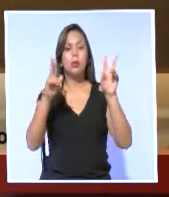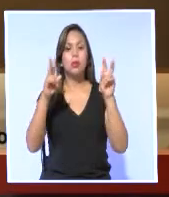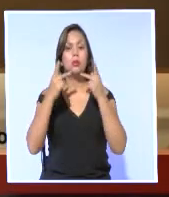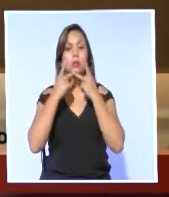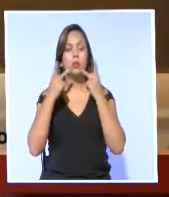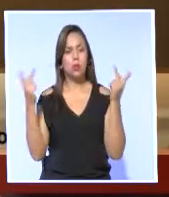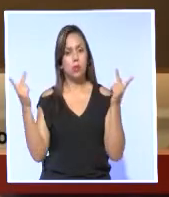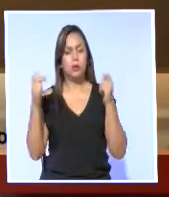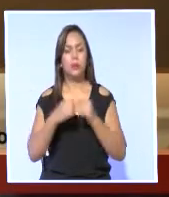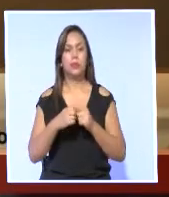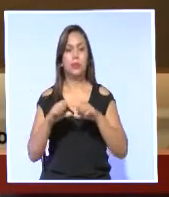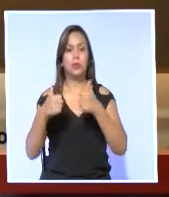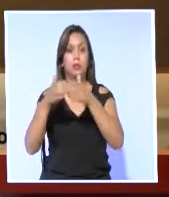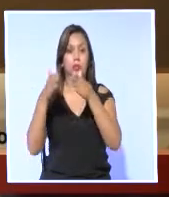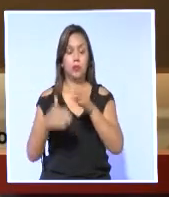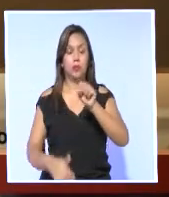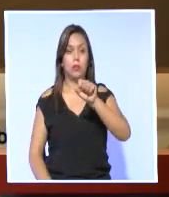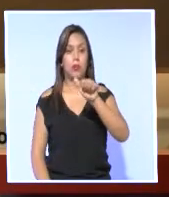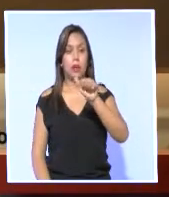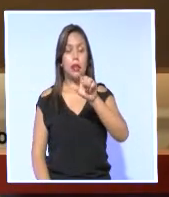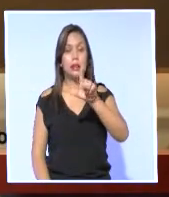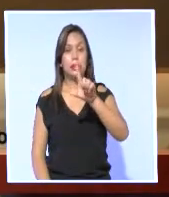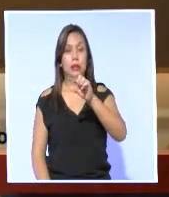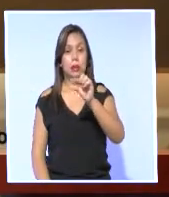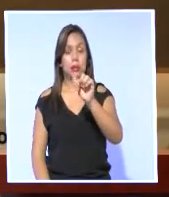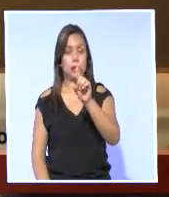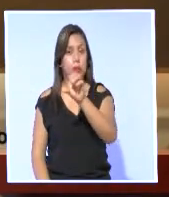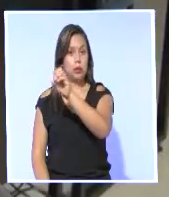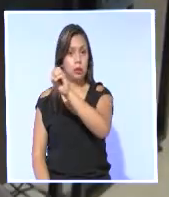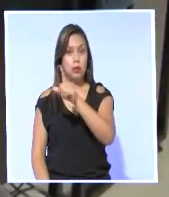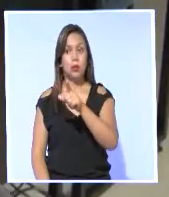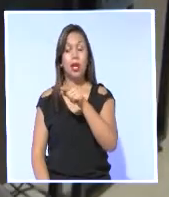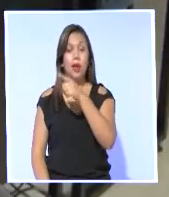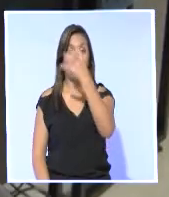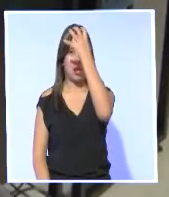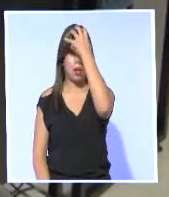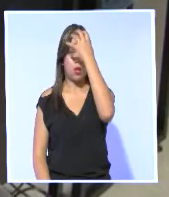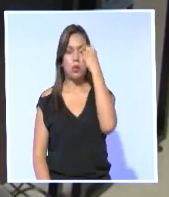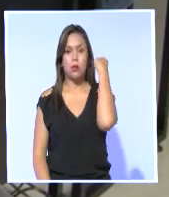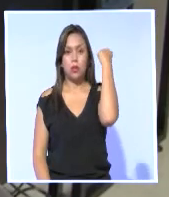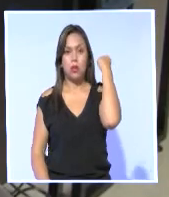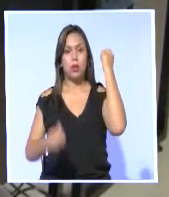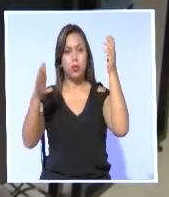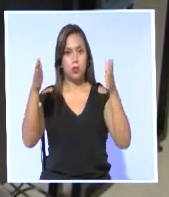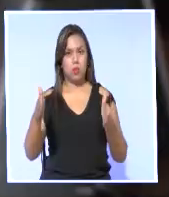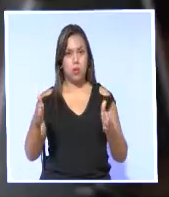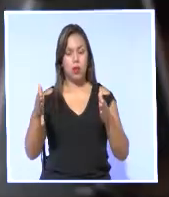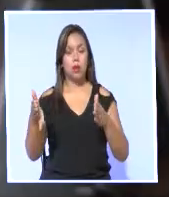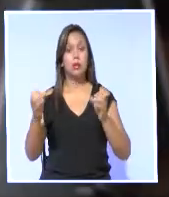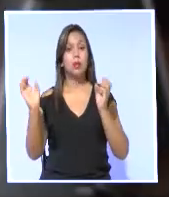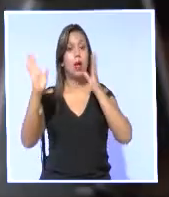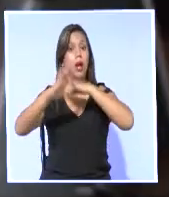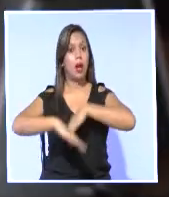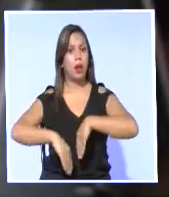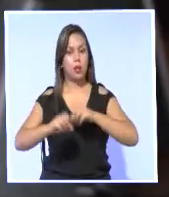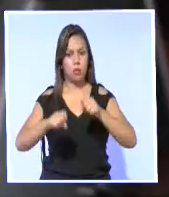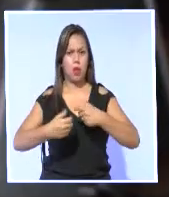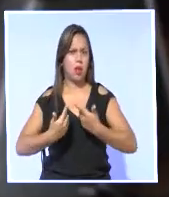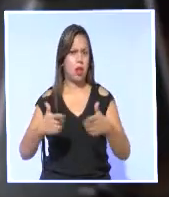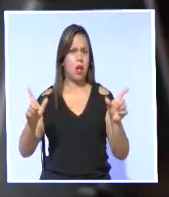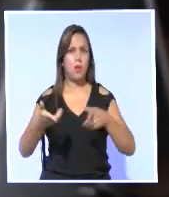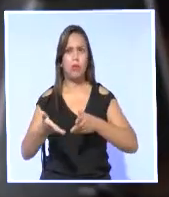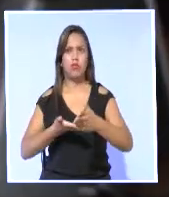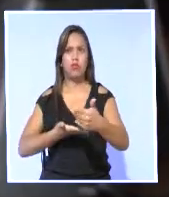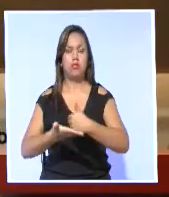Por su parte, la legisladora Silvia Salgado recordó que la Constitución establece que la educación es un derecho humano y por ende la gratuidad y el libre acceso